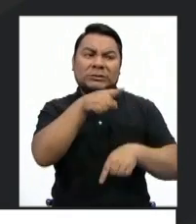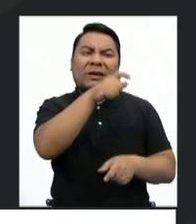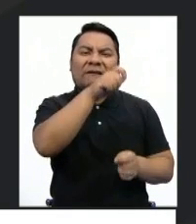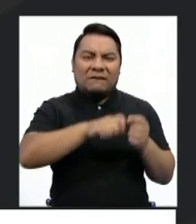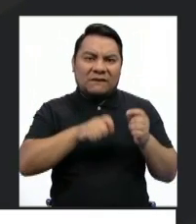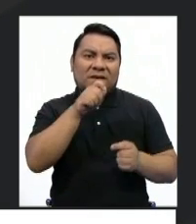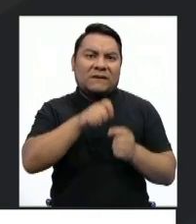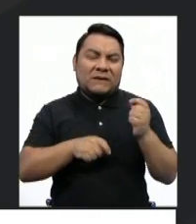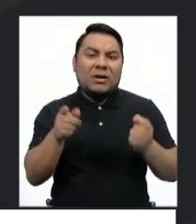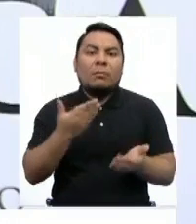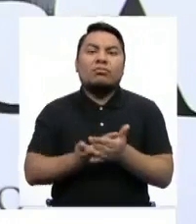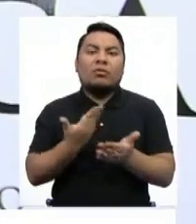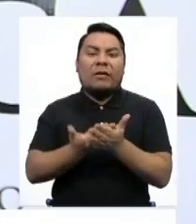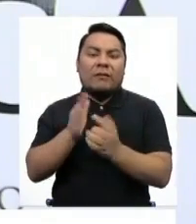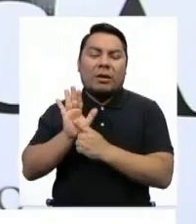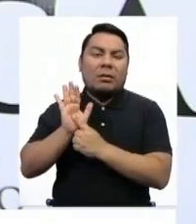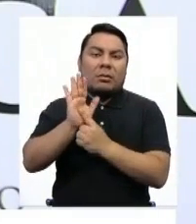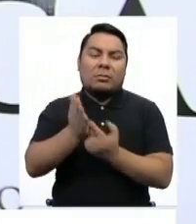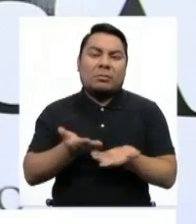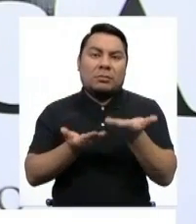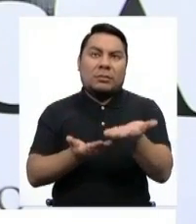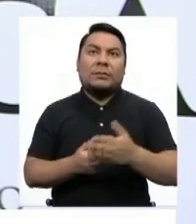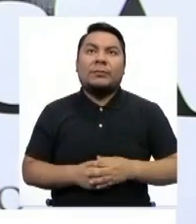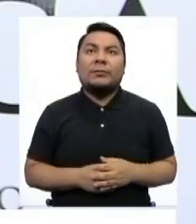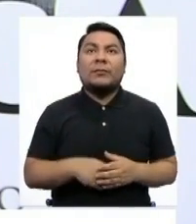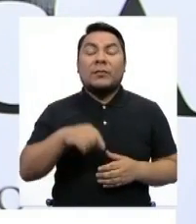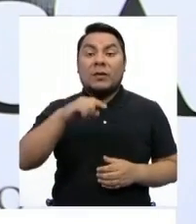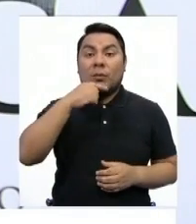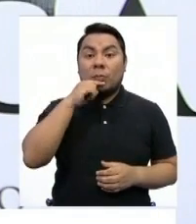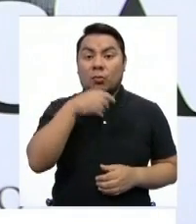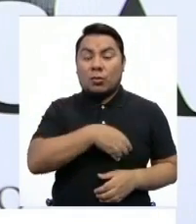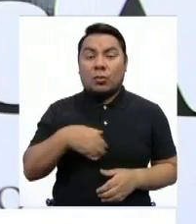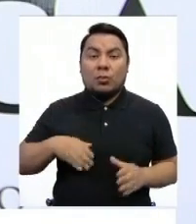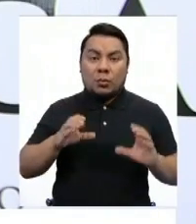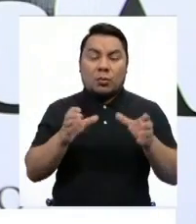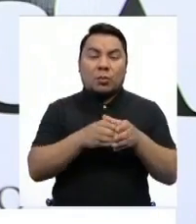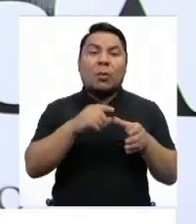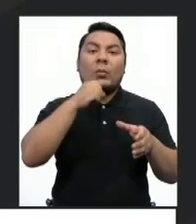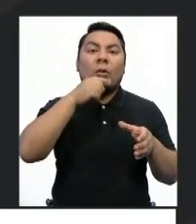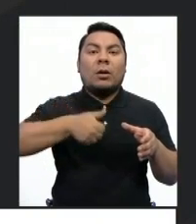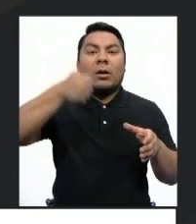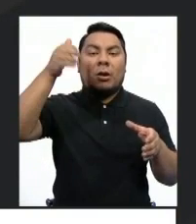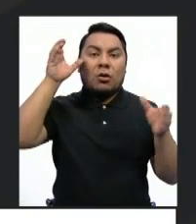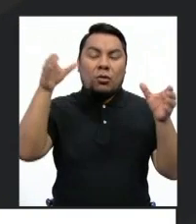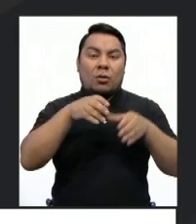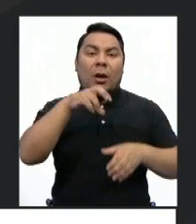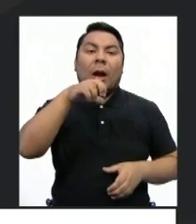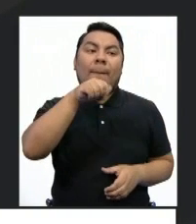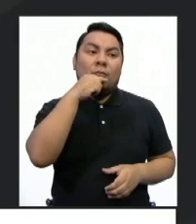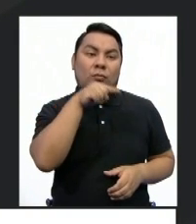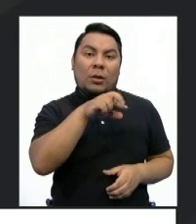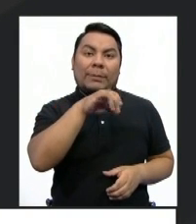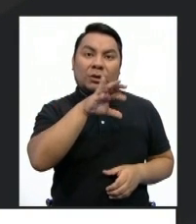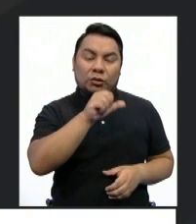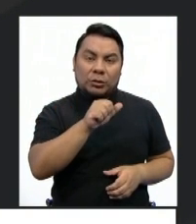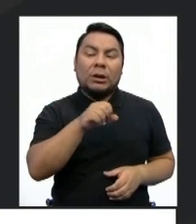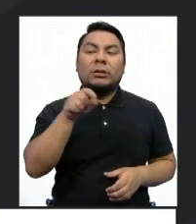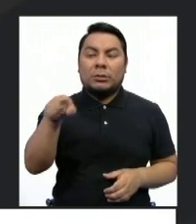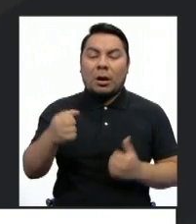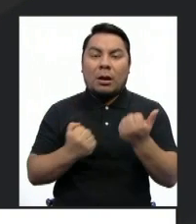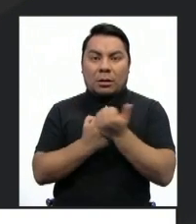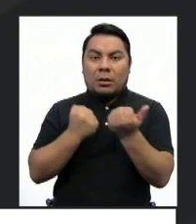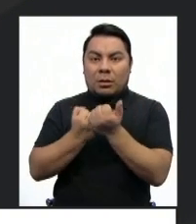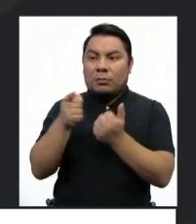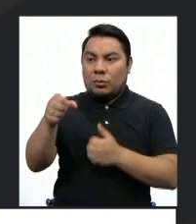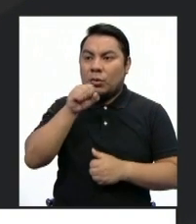además de entregar las pruebas. Tania Pariona, presidenta de la Comisión de la Mujer en el Congreso, revalidó la versión de Noceda y